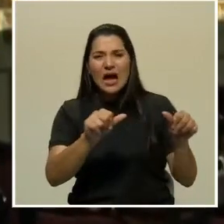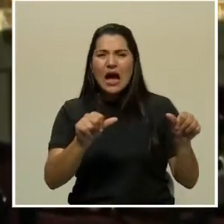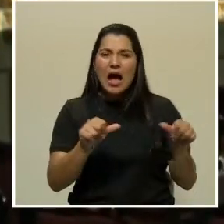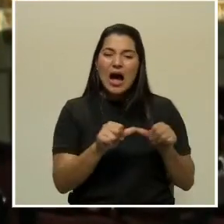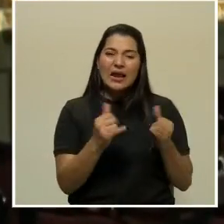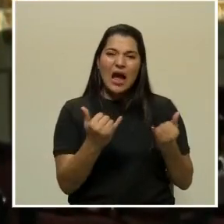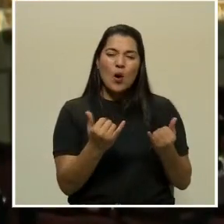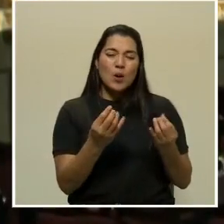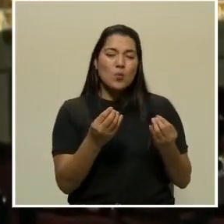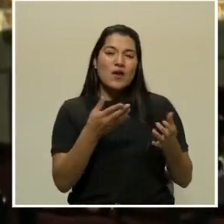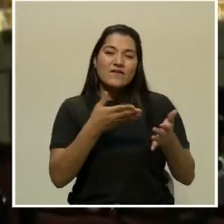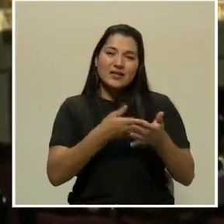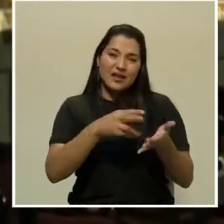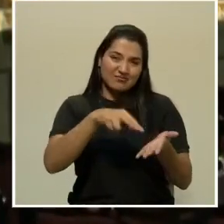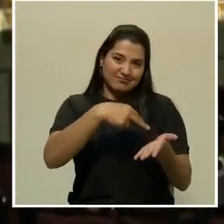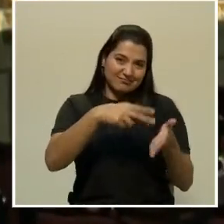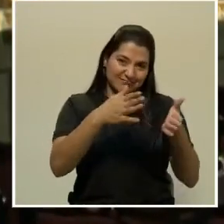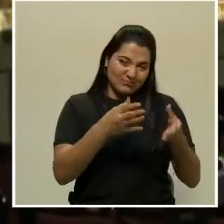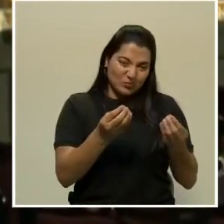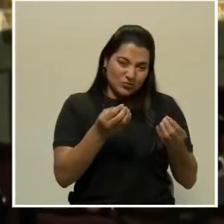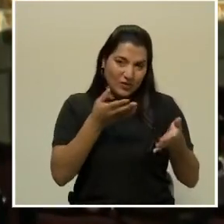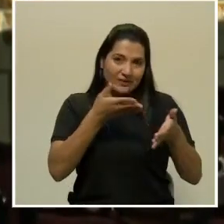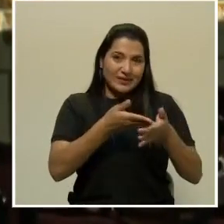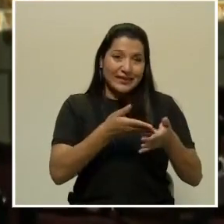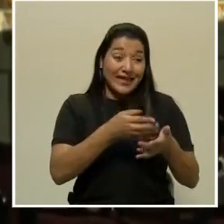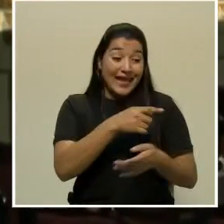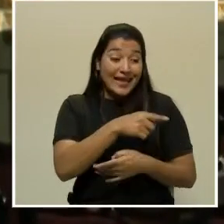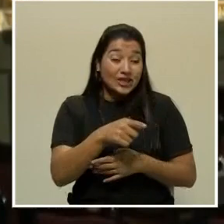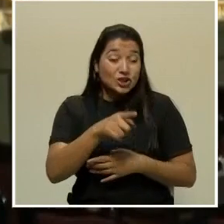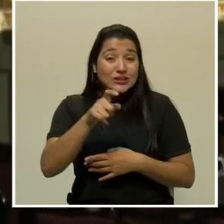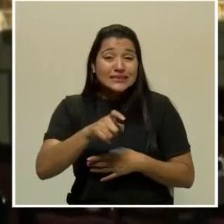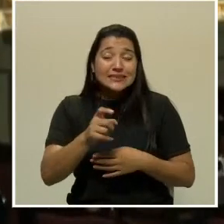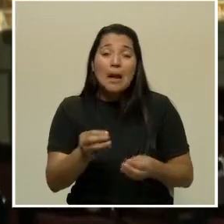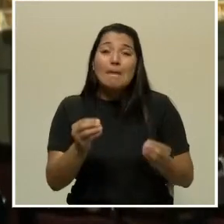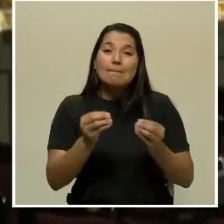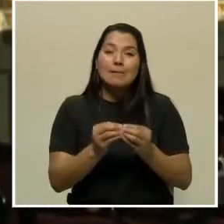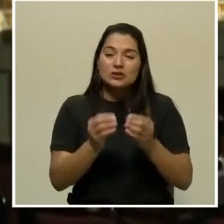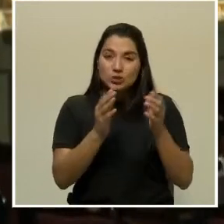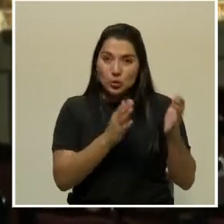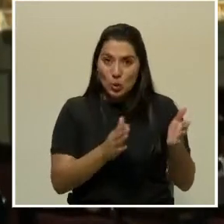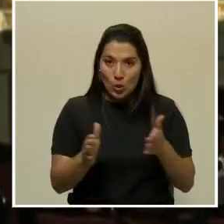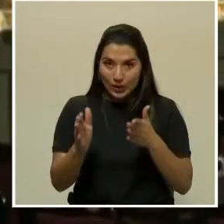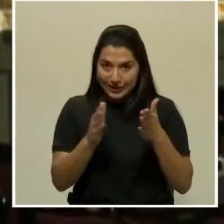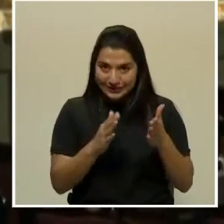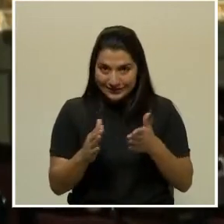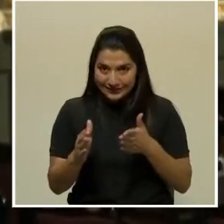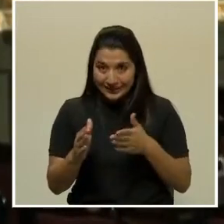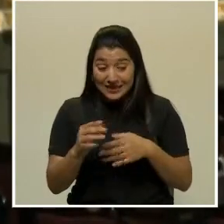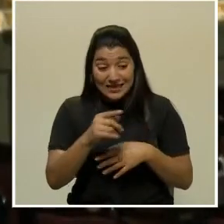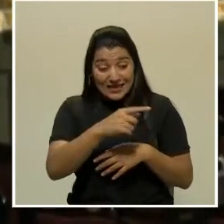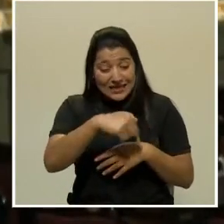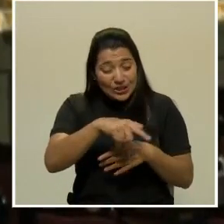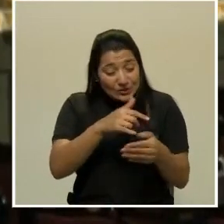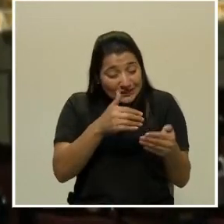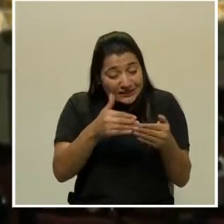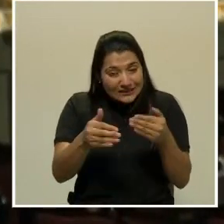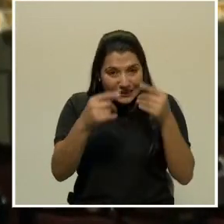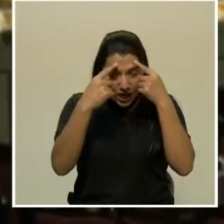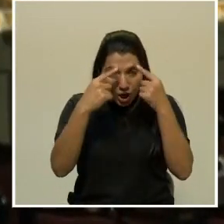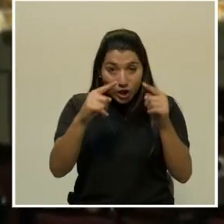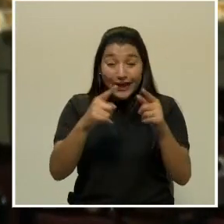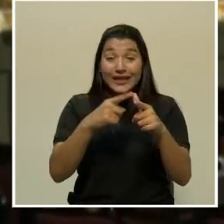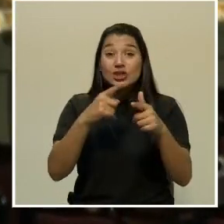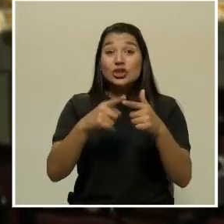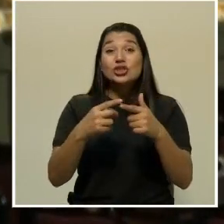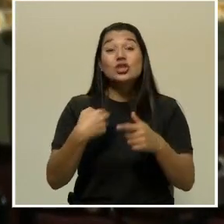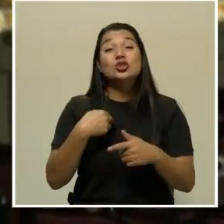que de pronto necesita un poco más de organización y está a un paso de lograrlo, nos dábamos